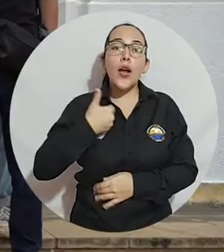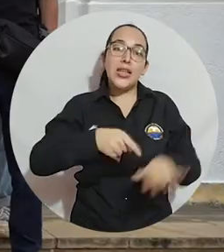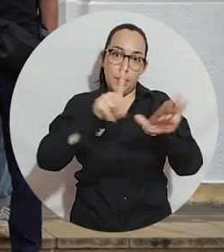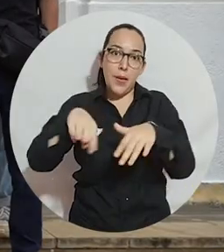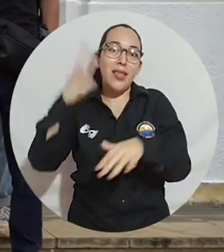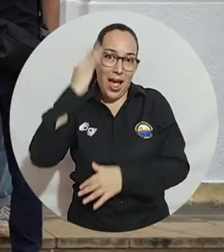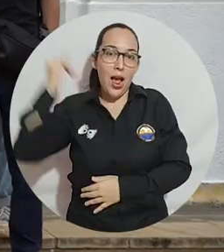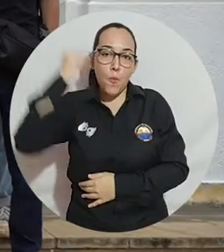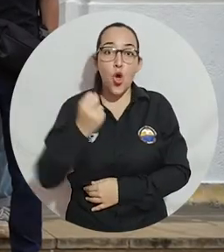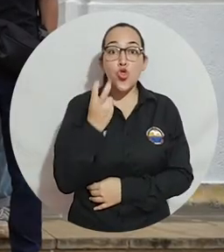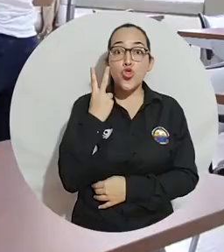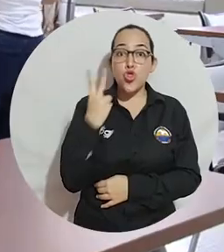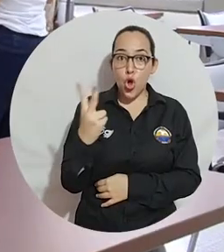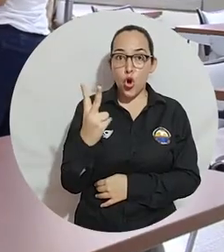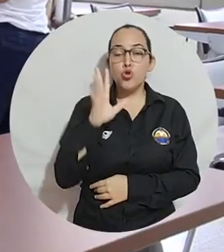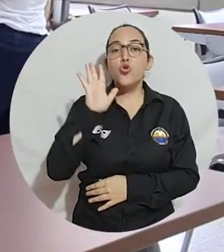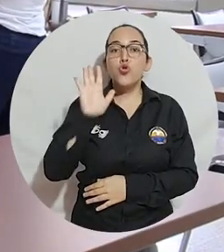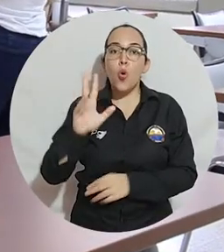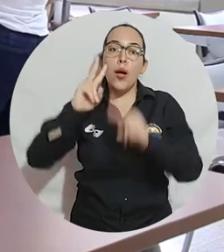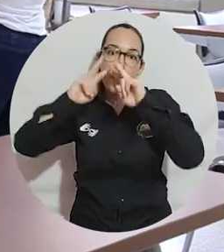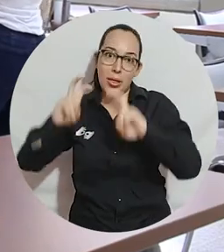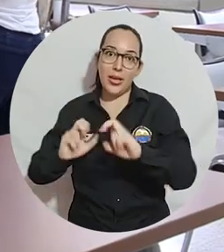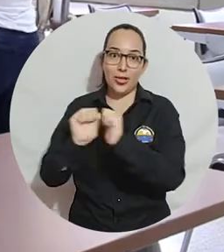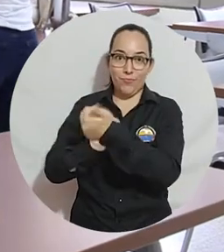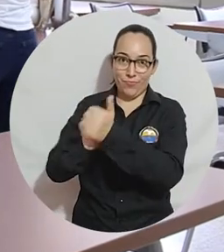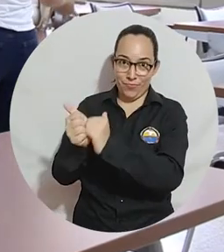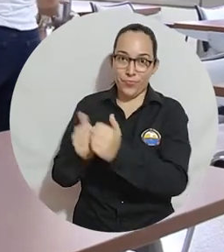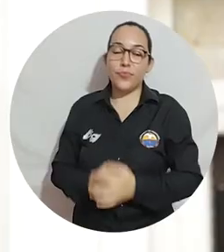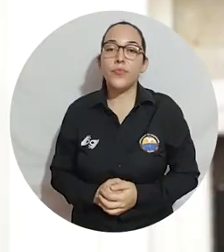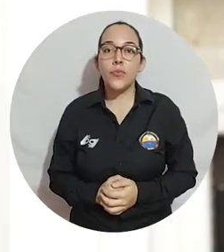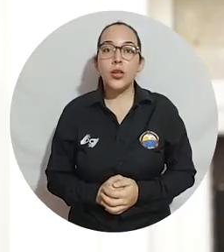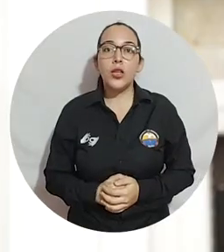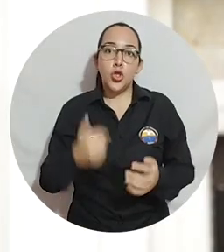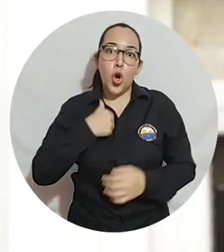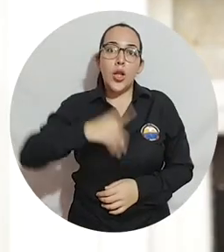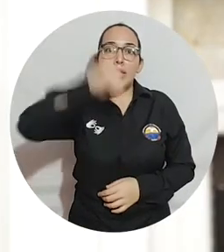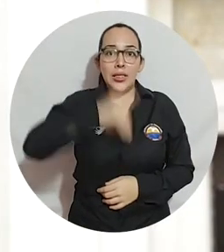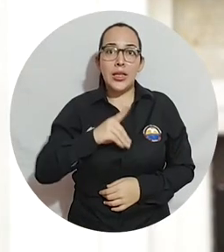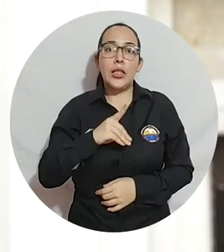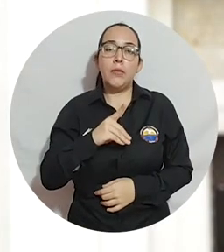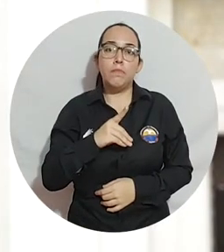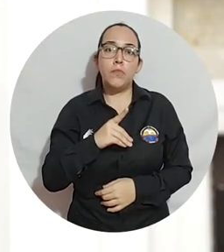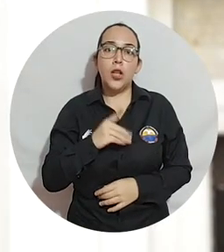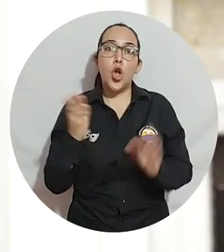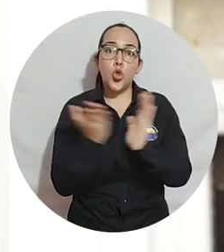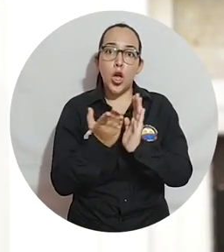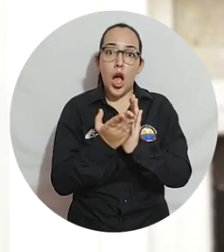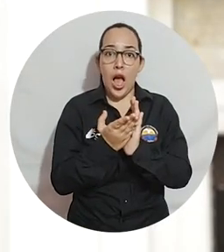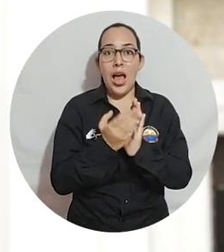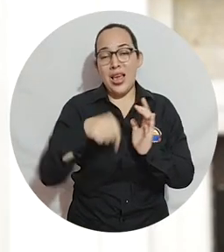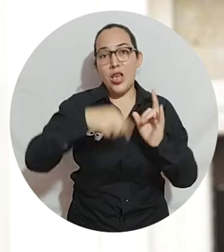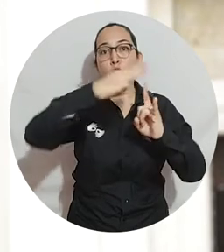jóvenes que cursarán semestre académico y dos que realizarán pasantías de investigación. Decidí de estudiar